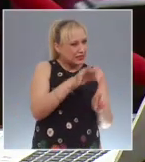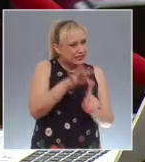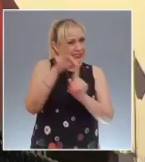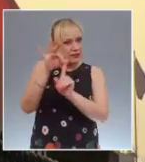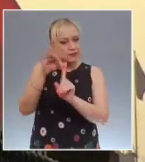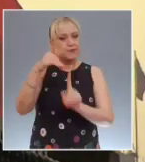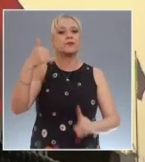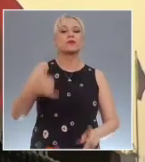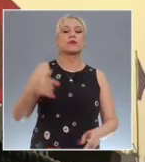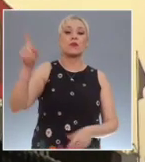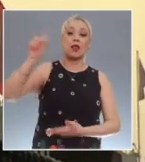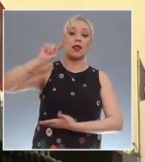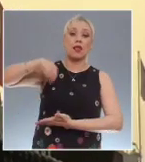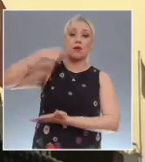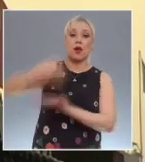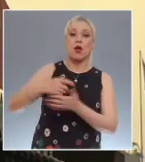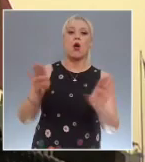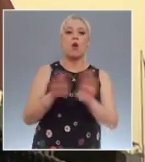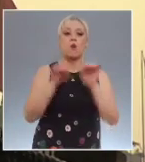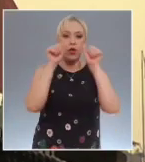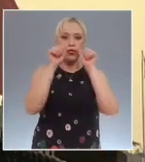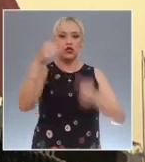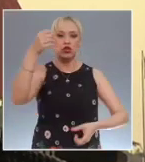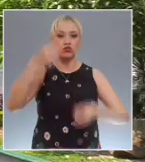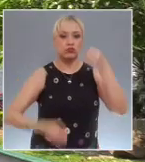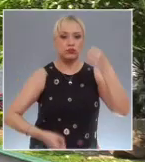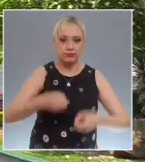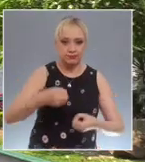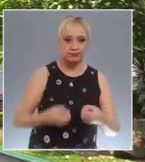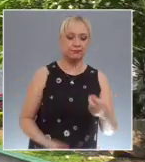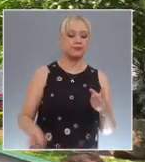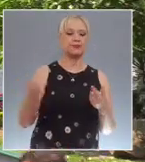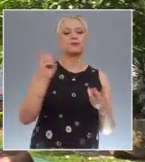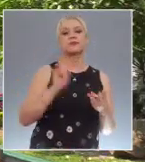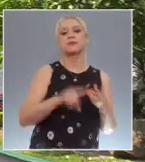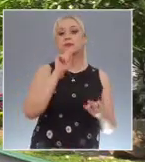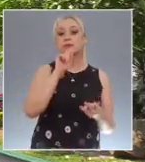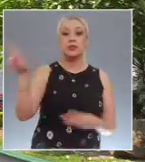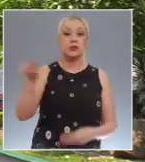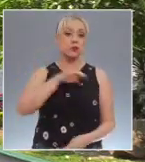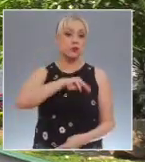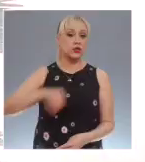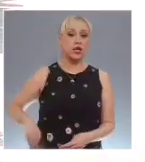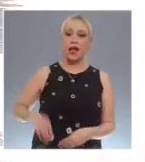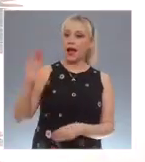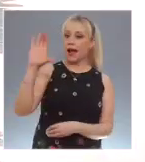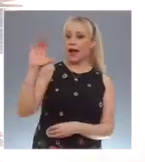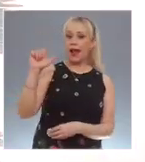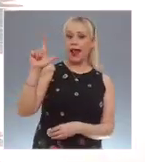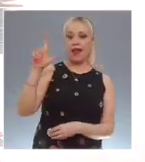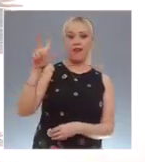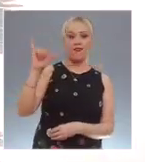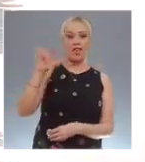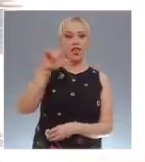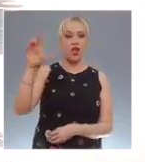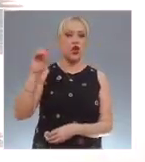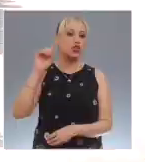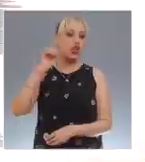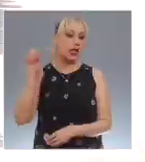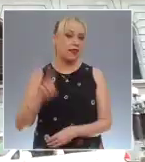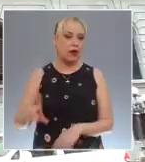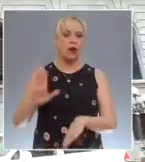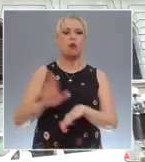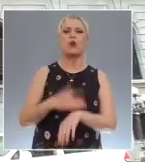Justicia. Además, una controversia promovida por el municipio de Calvillo, Zacatecas, alegando que la Ley de Justicia Administrativa